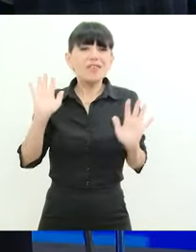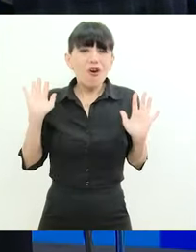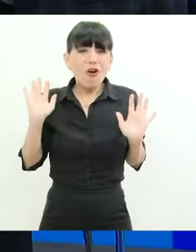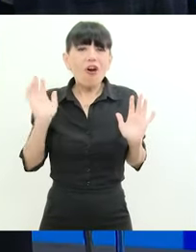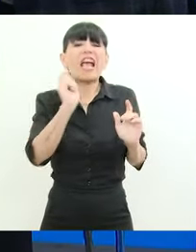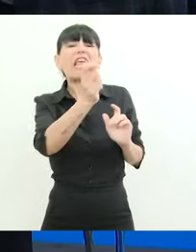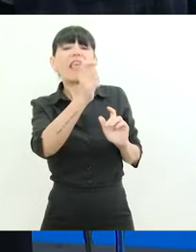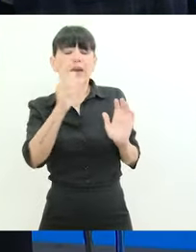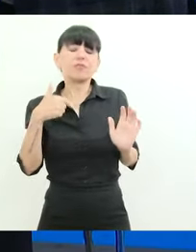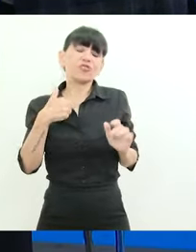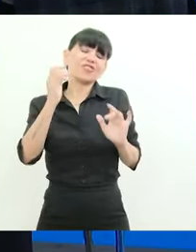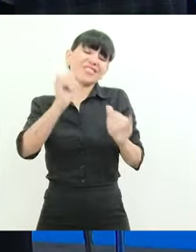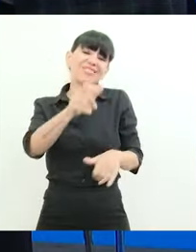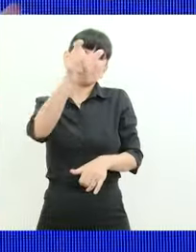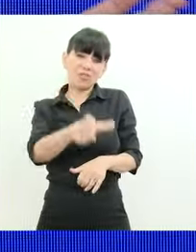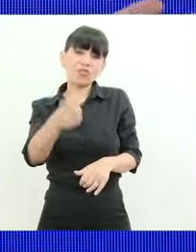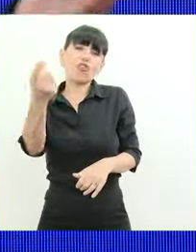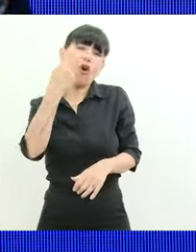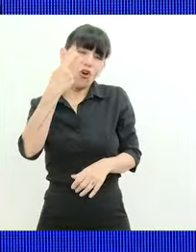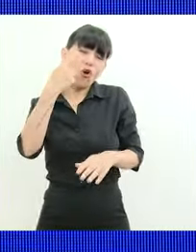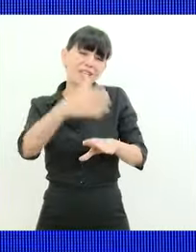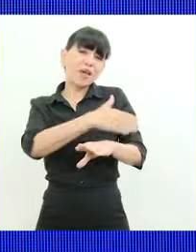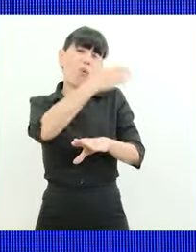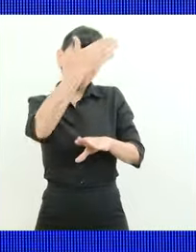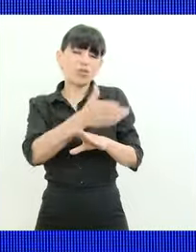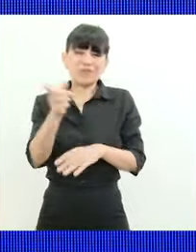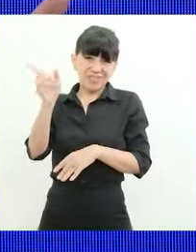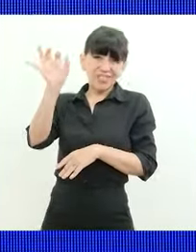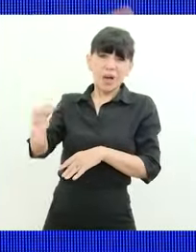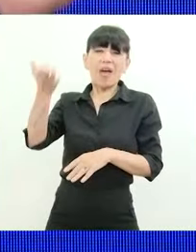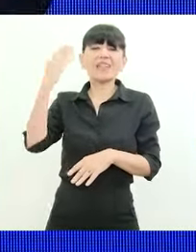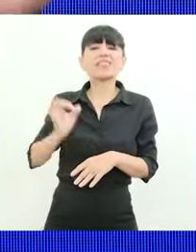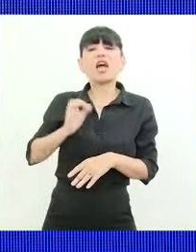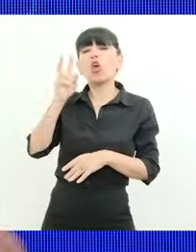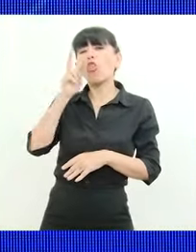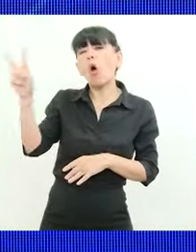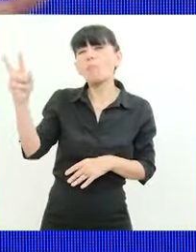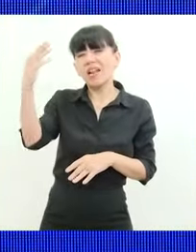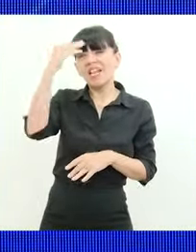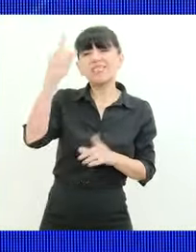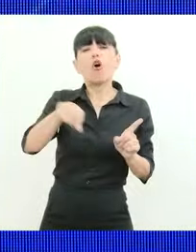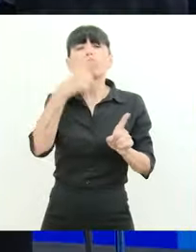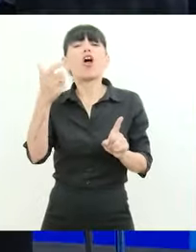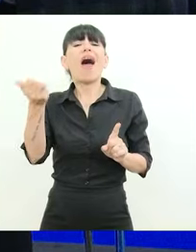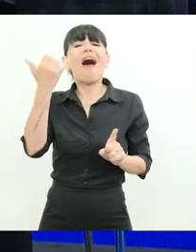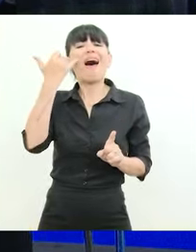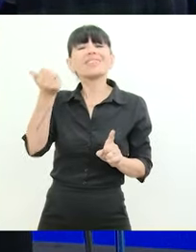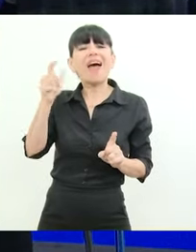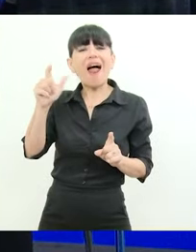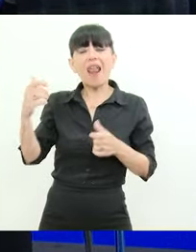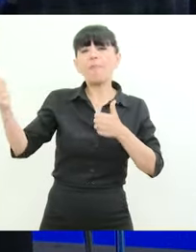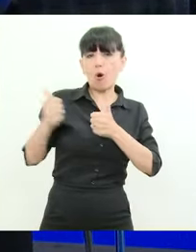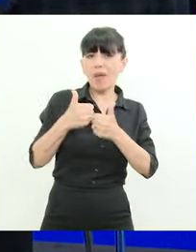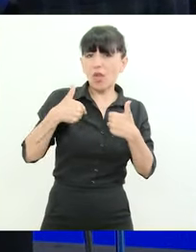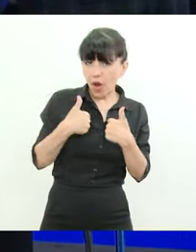conozco hace mucho a Esvero, usted sabe porque en el 2015 él y Aida Ayala me acompañaron